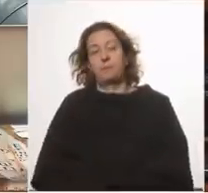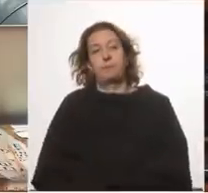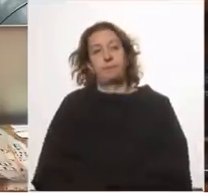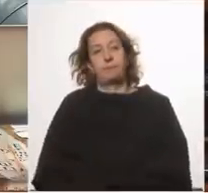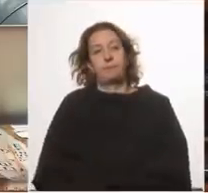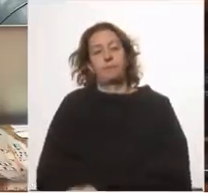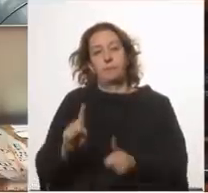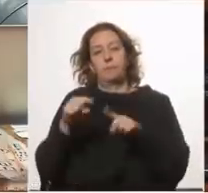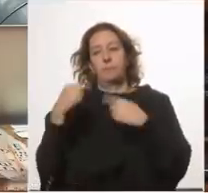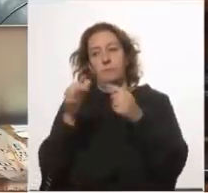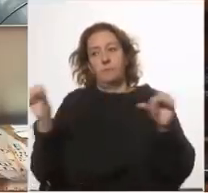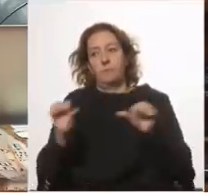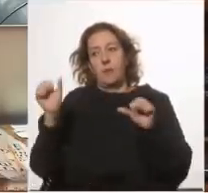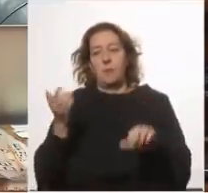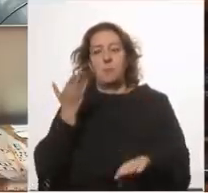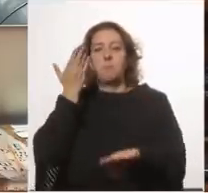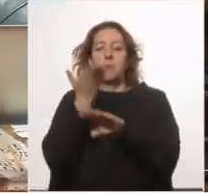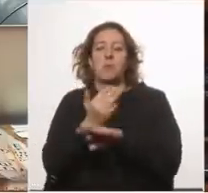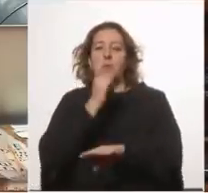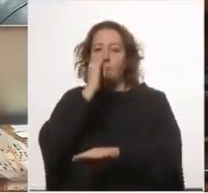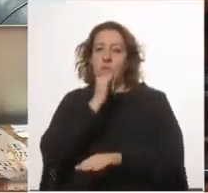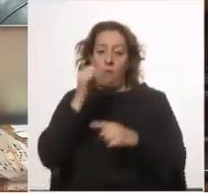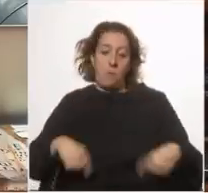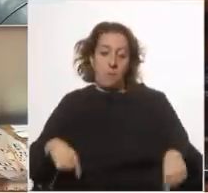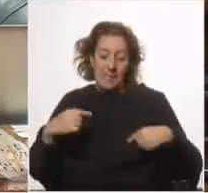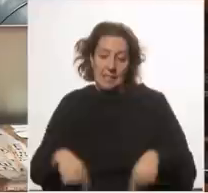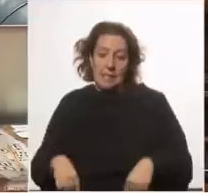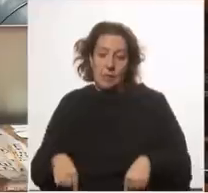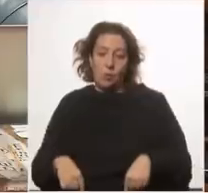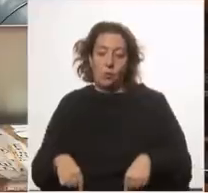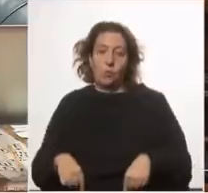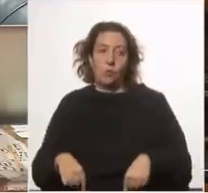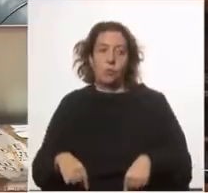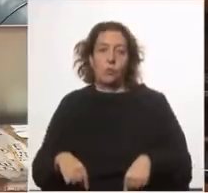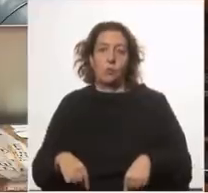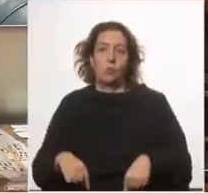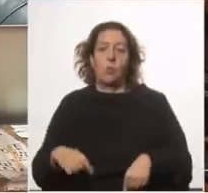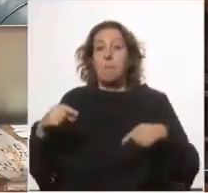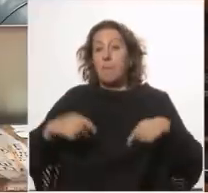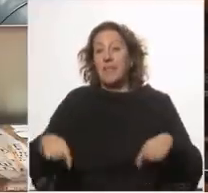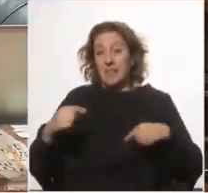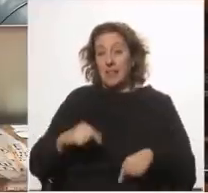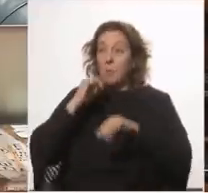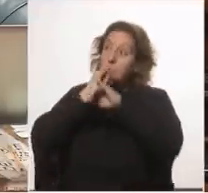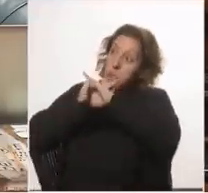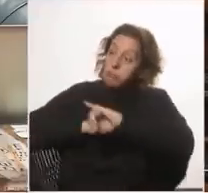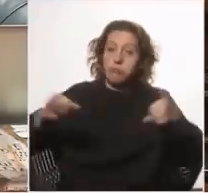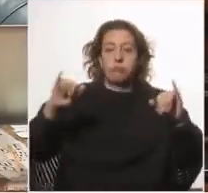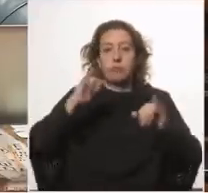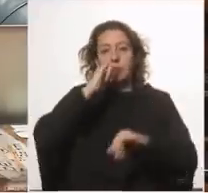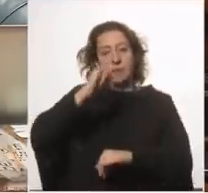porque nosotros le hicimos un pedido de informes al ministerio sobre el ministerio publica un informe sobre